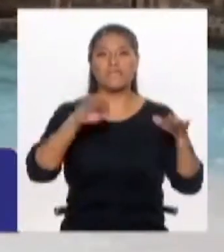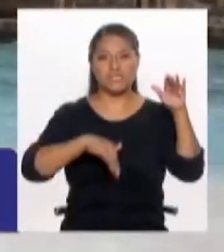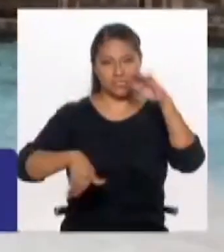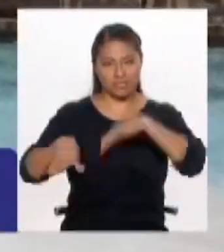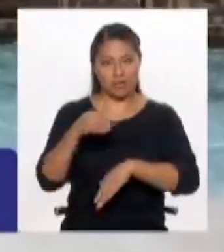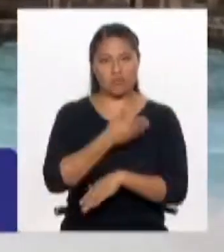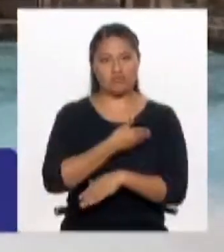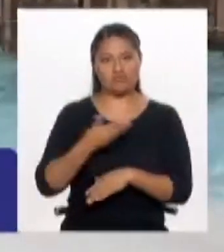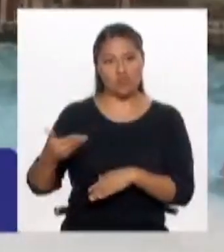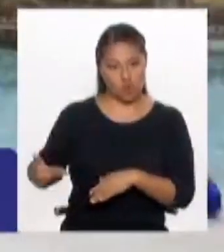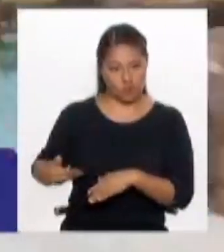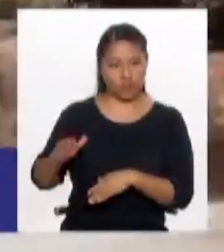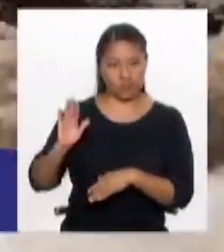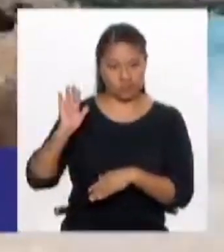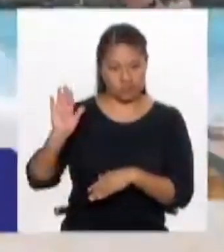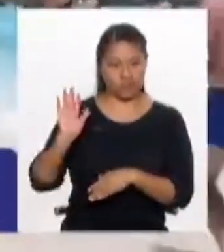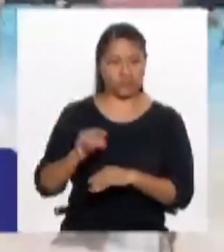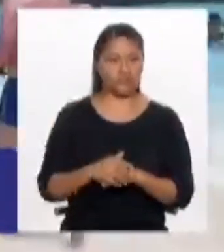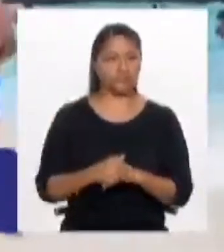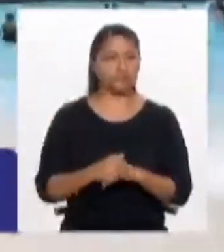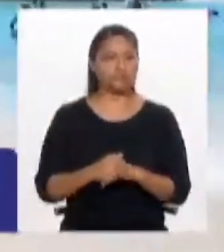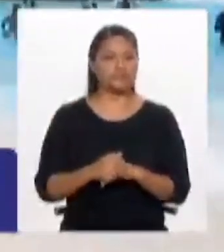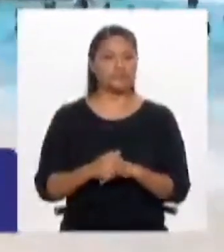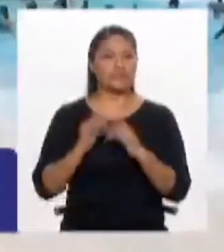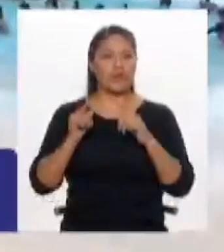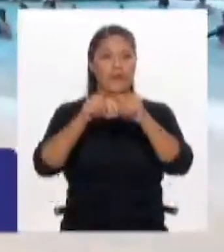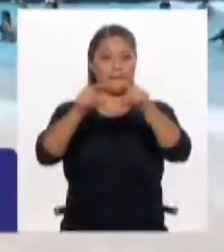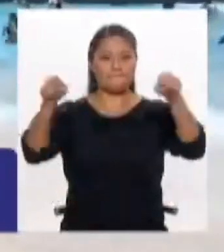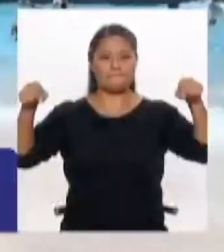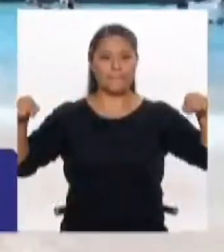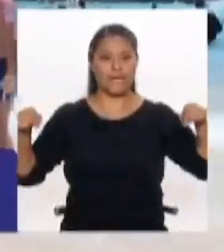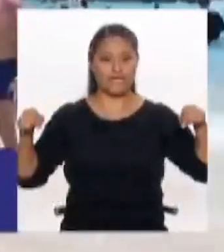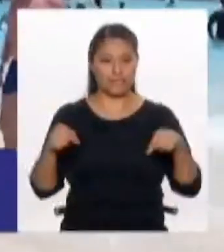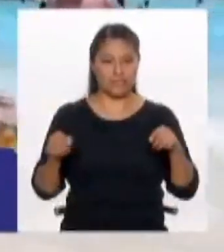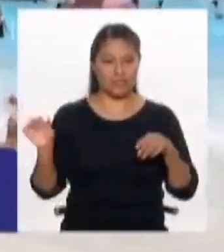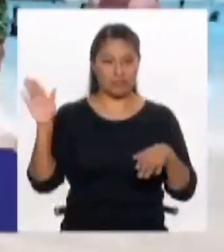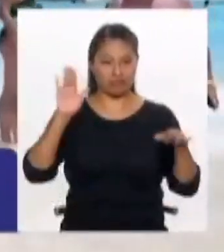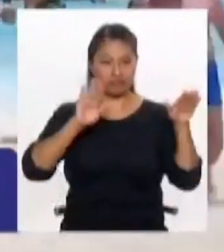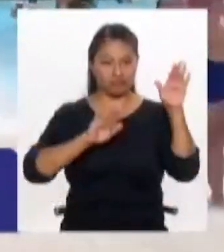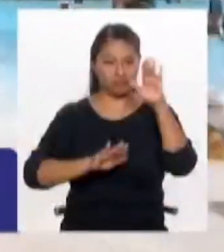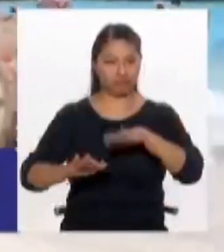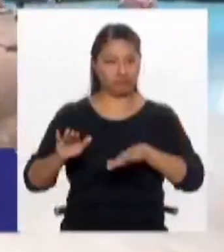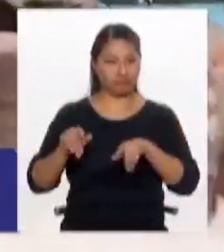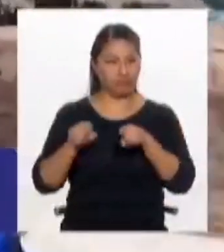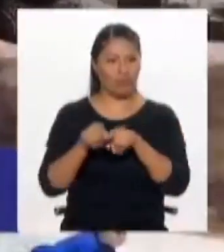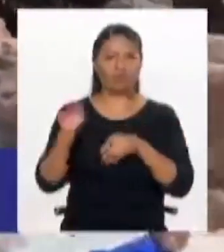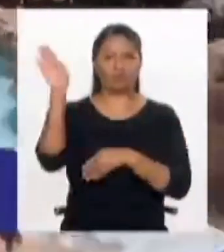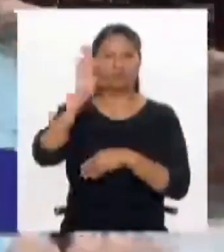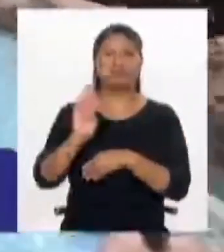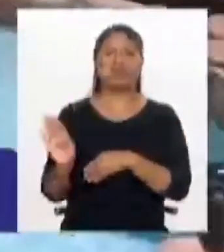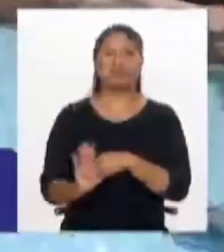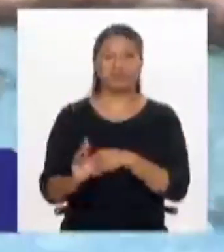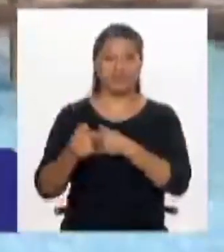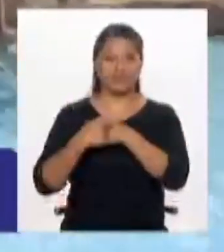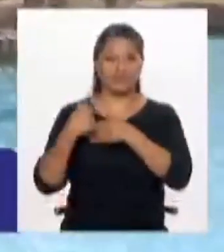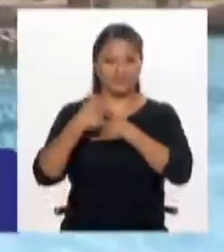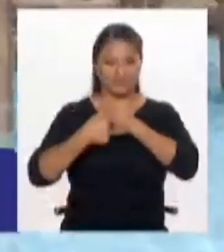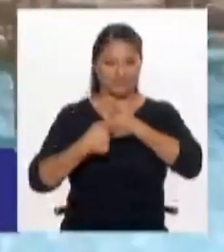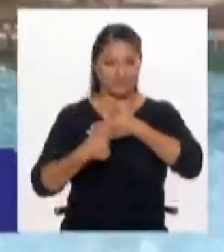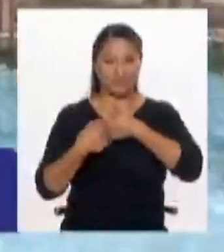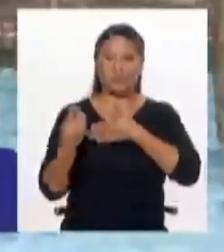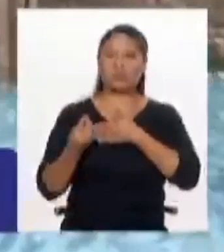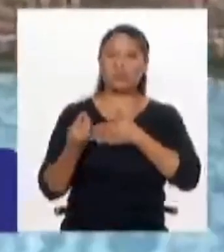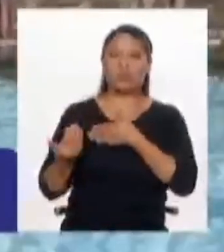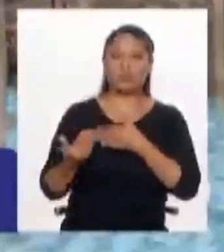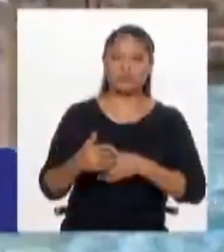con una lógica. Ahora, una piscina pública de esta dimensión, que es la que eventualmente podría haber en... Brasil. ...lo de Huiracocha, ¿para qué